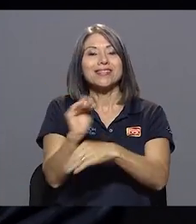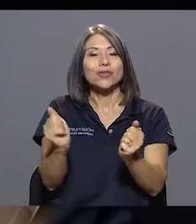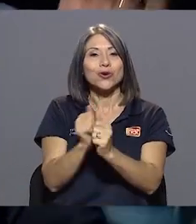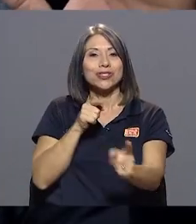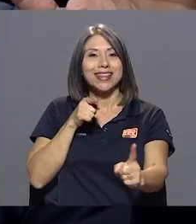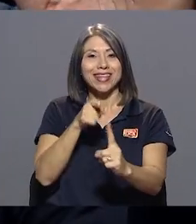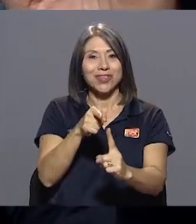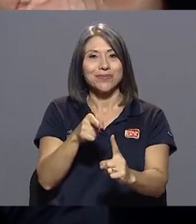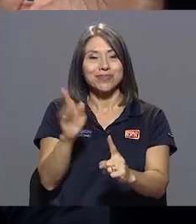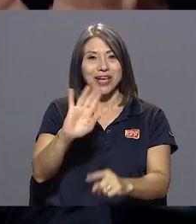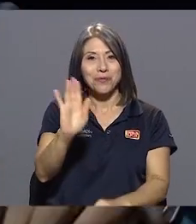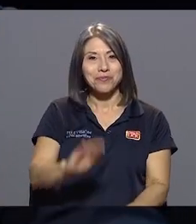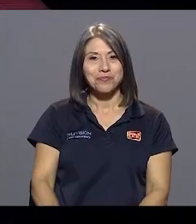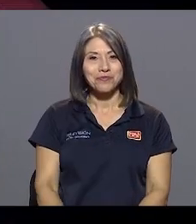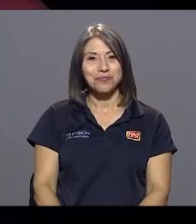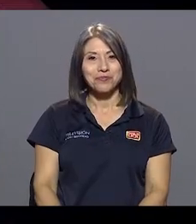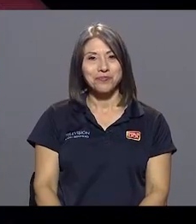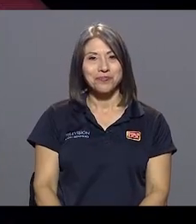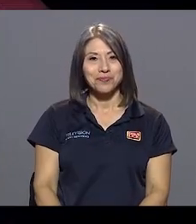con sentido. Chao.